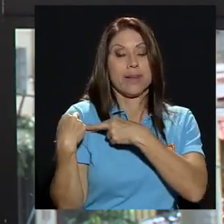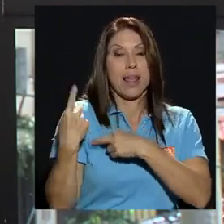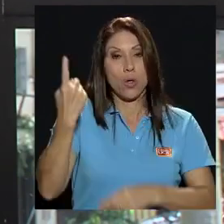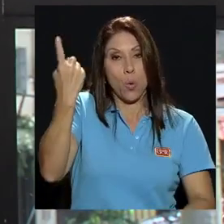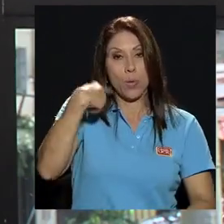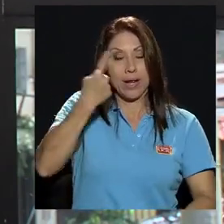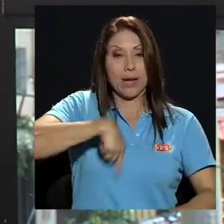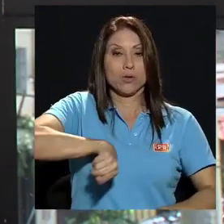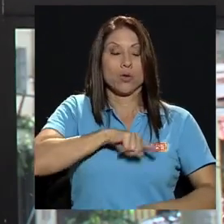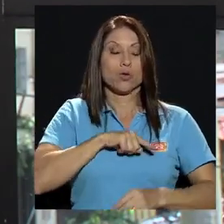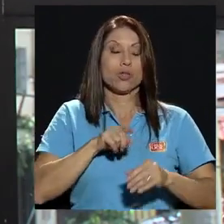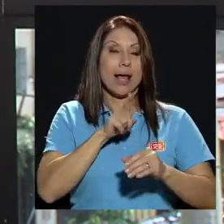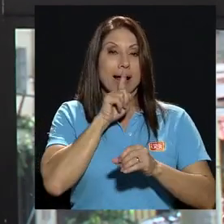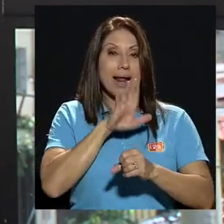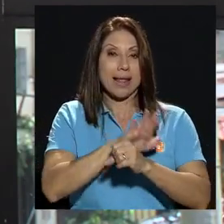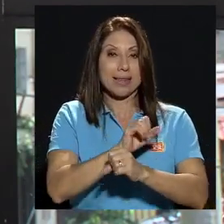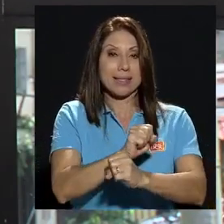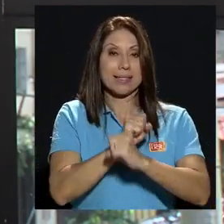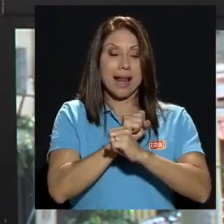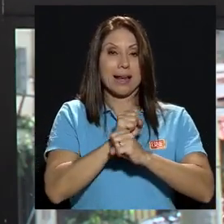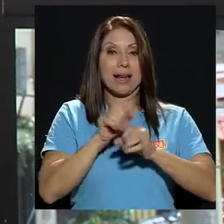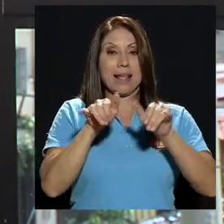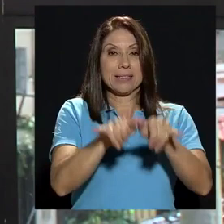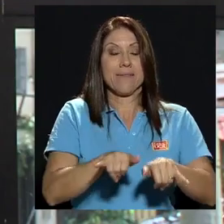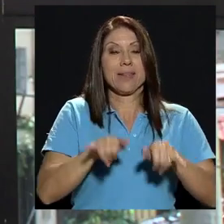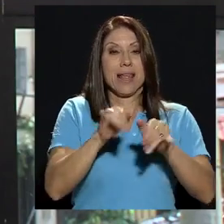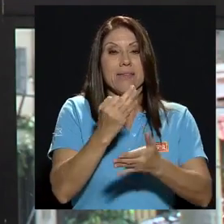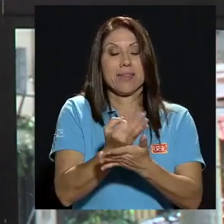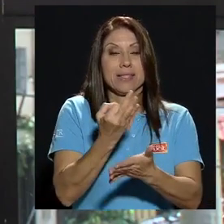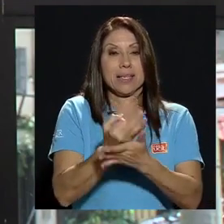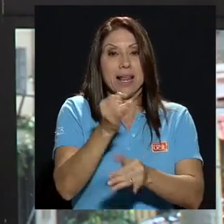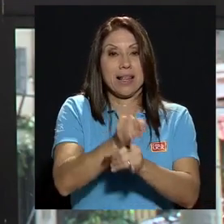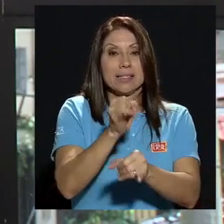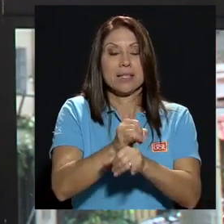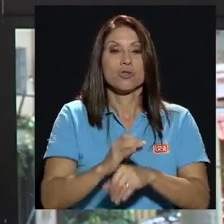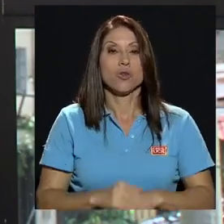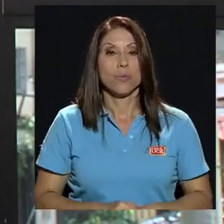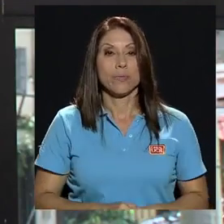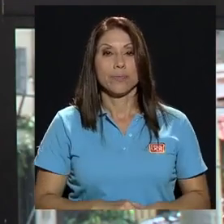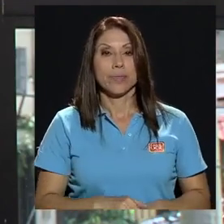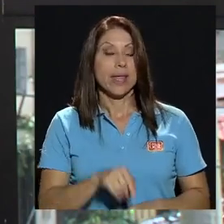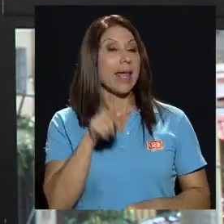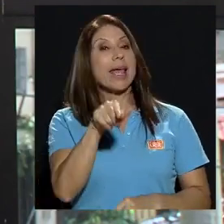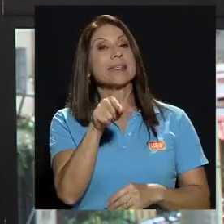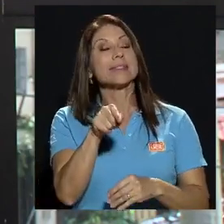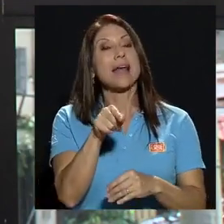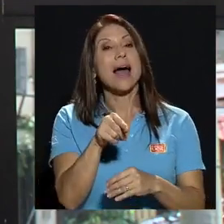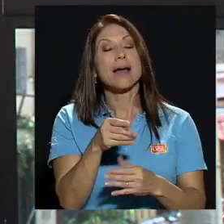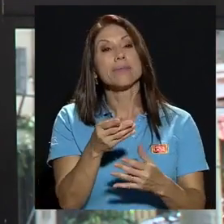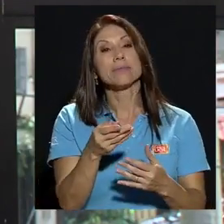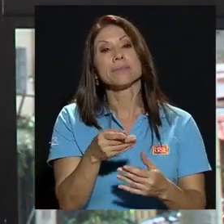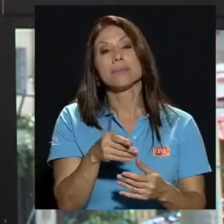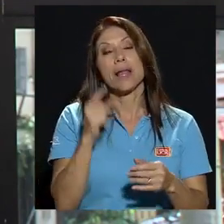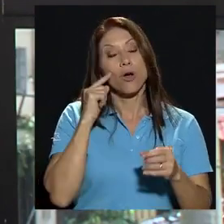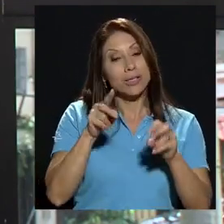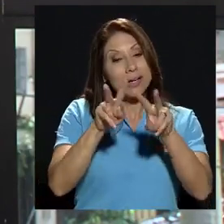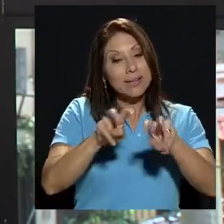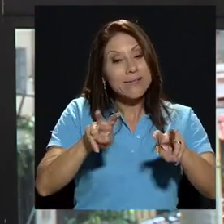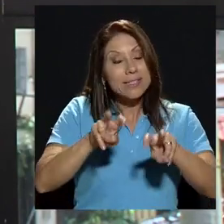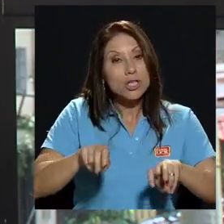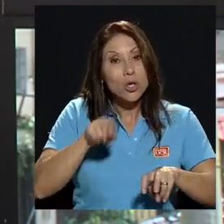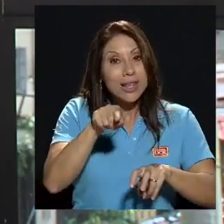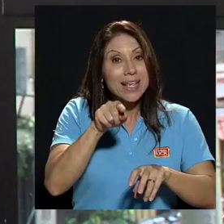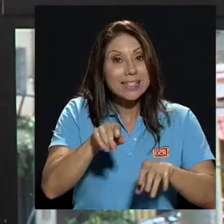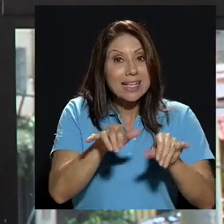garantizar la estabilidad financiera de la institución esa estabilidad financiera o la revisión de esa estabilidad